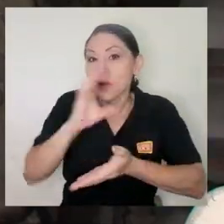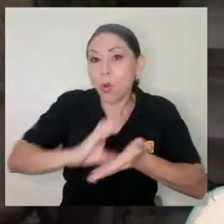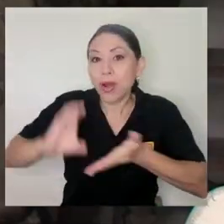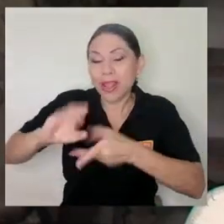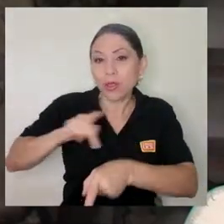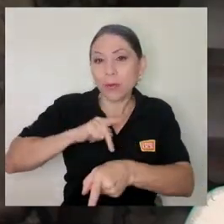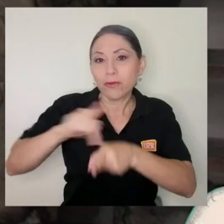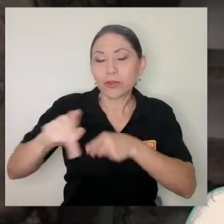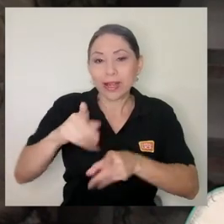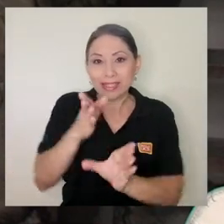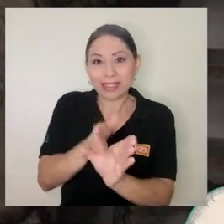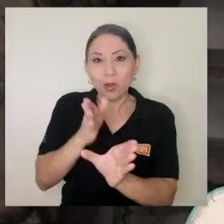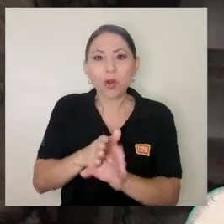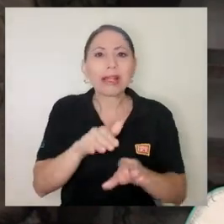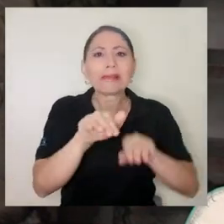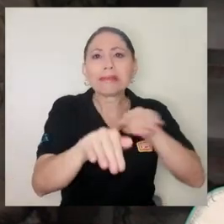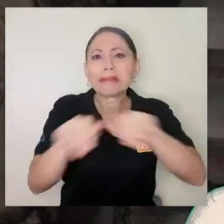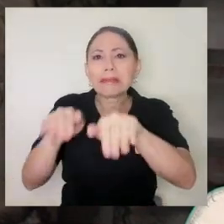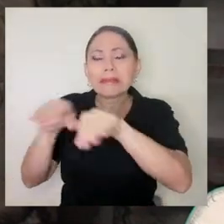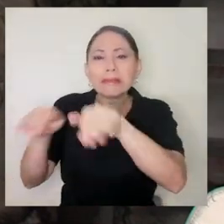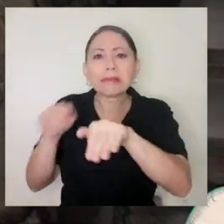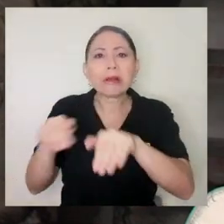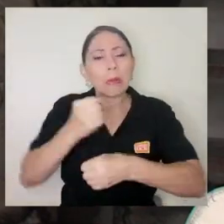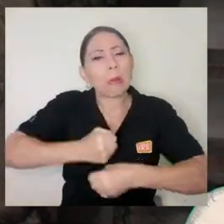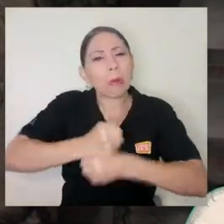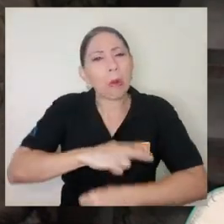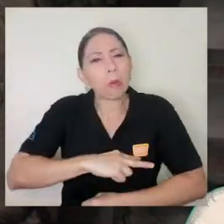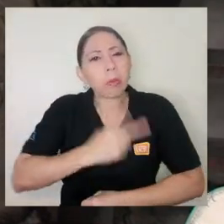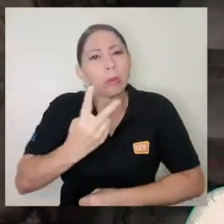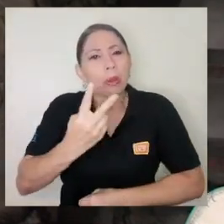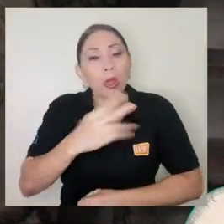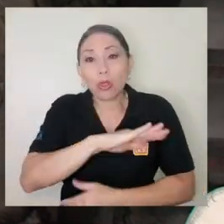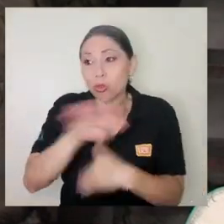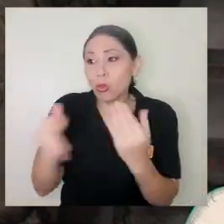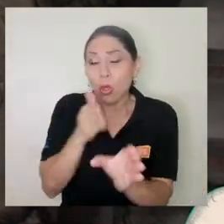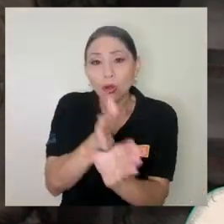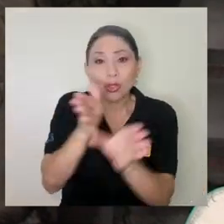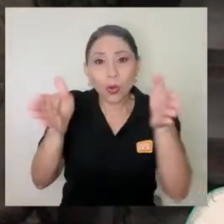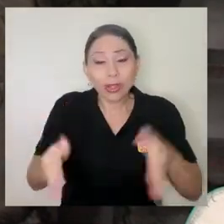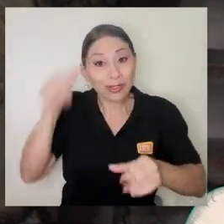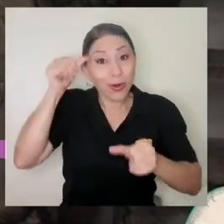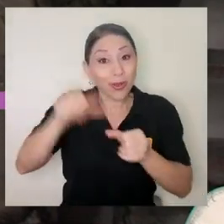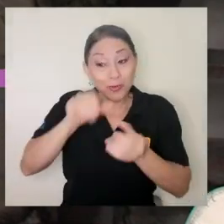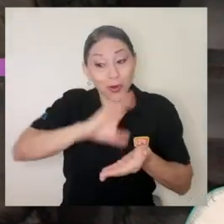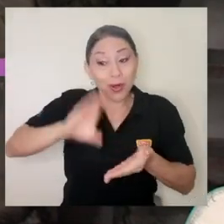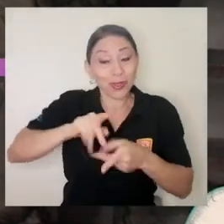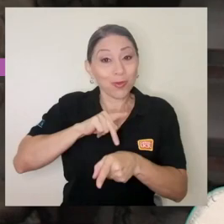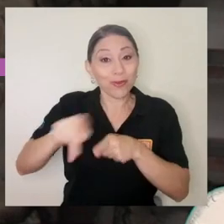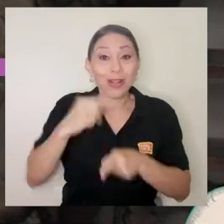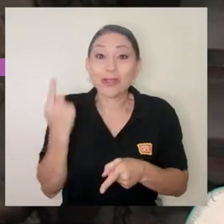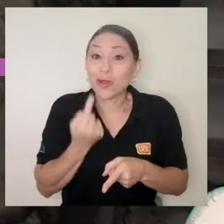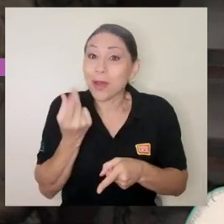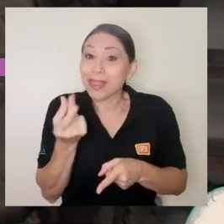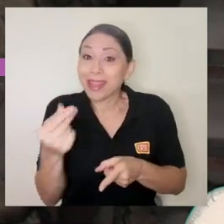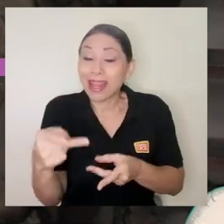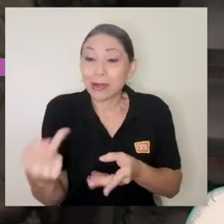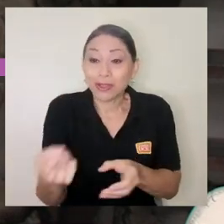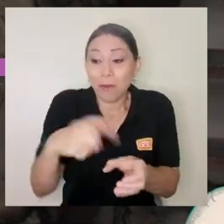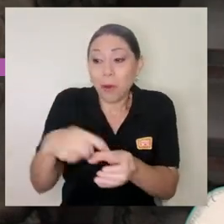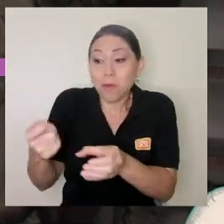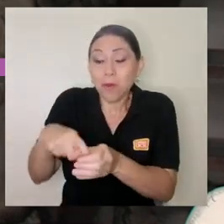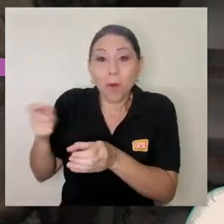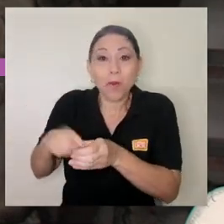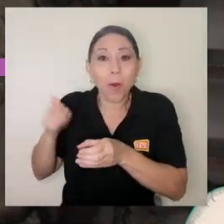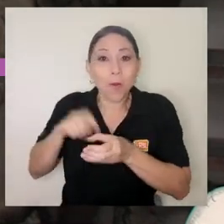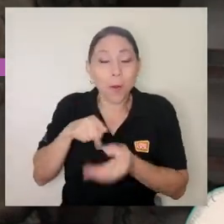a un voluntariado de todos los colegas. Recordemos que los colegios profesionales no reciben recursos más que los recursos que aportan los colegiados.